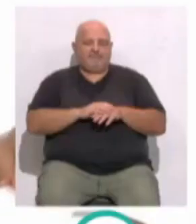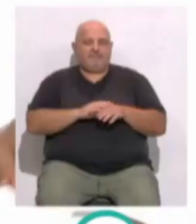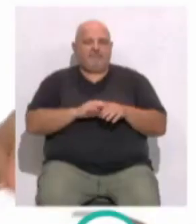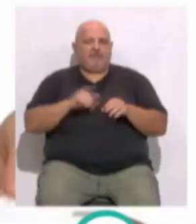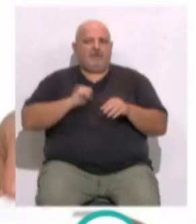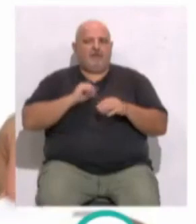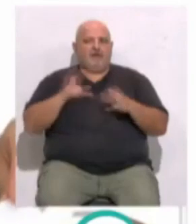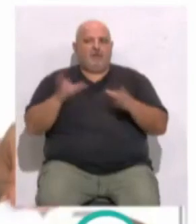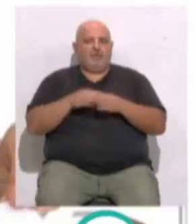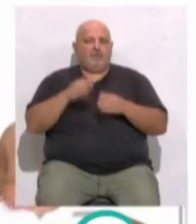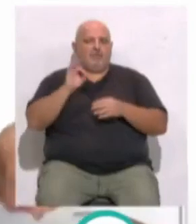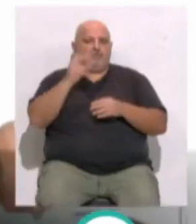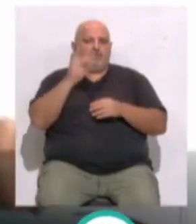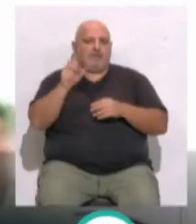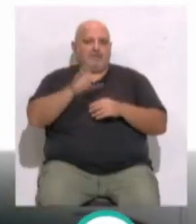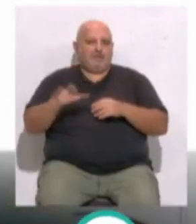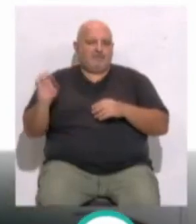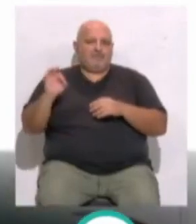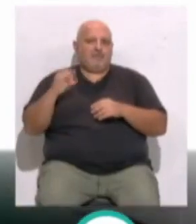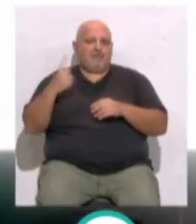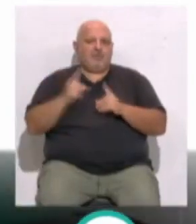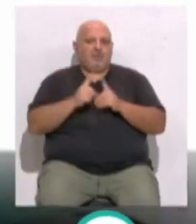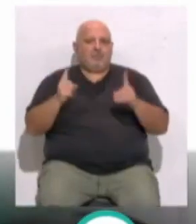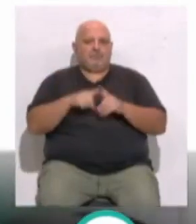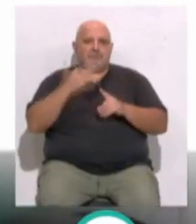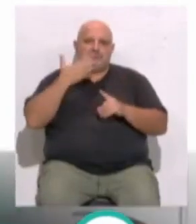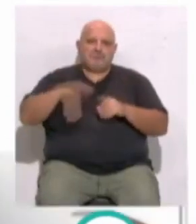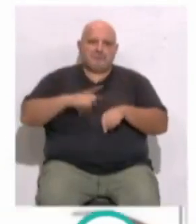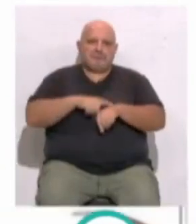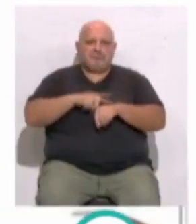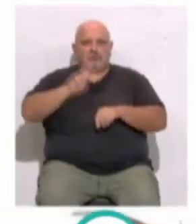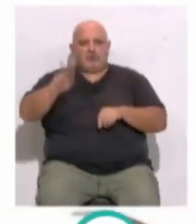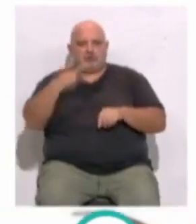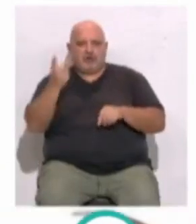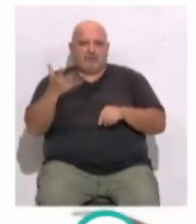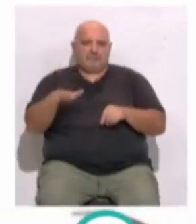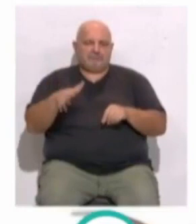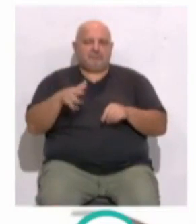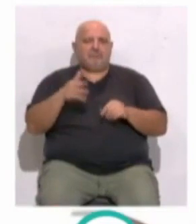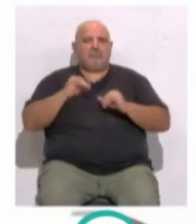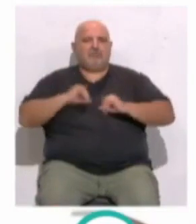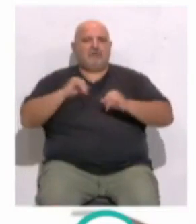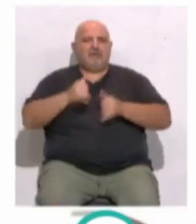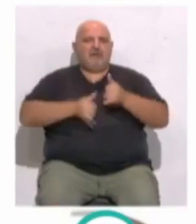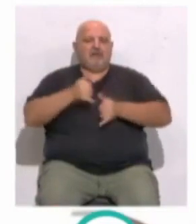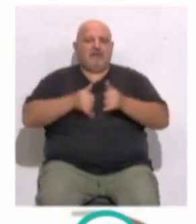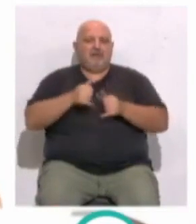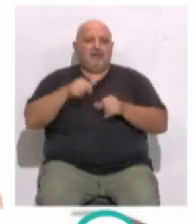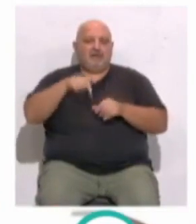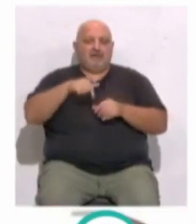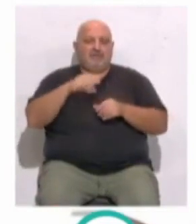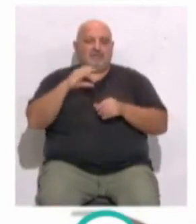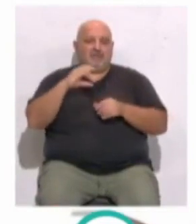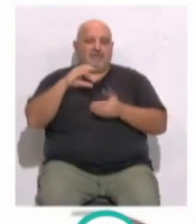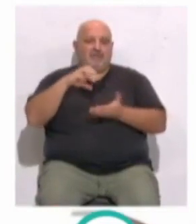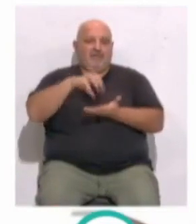Esto va a ser para grupos de 20 personas, van a tener una duración más o menos de dos horas y son unos paseos que van a salir desde el CRT,